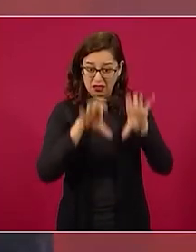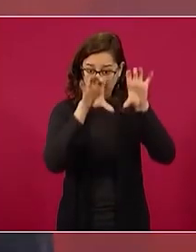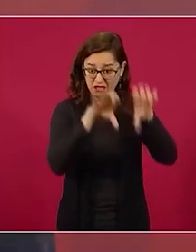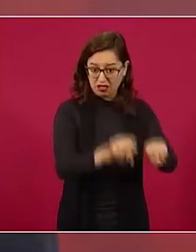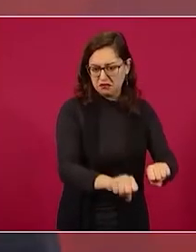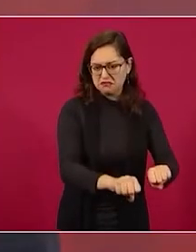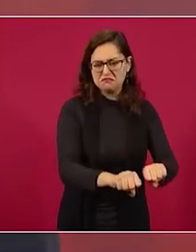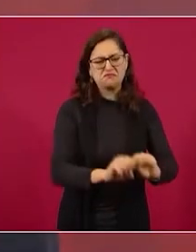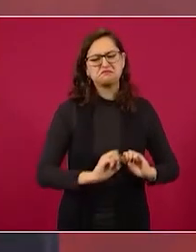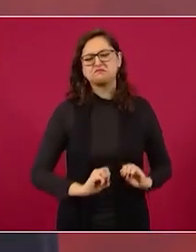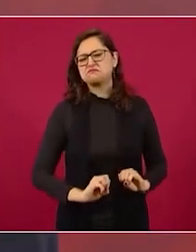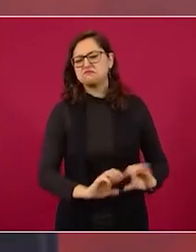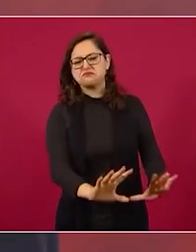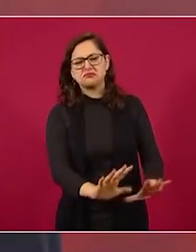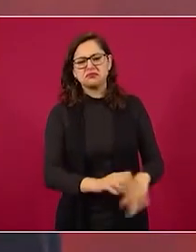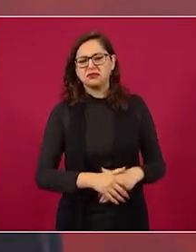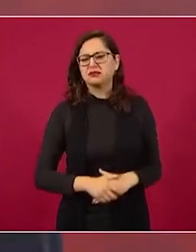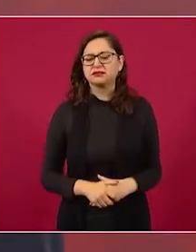debate